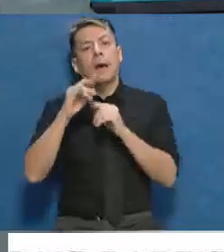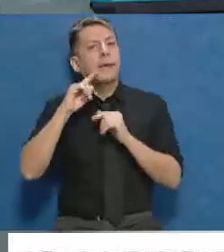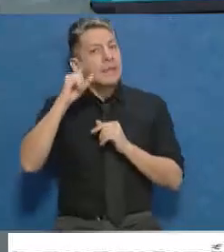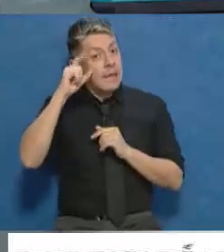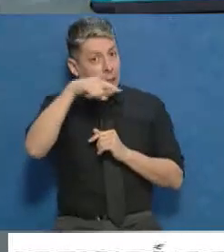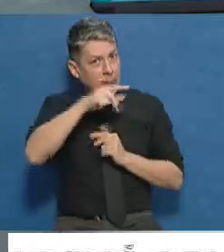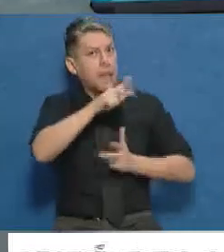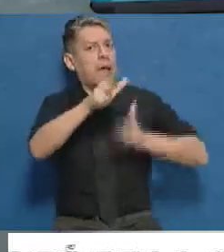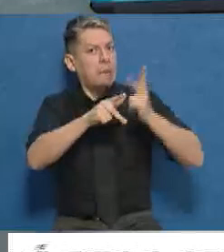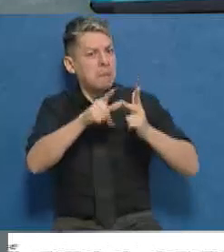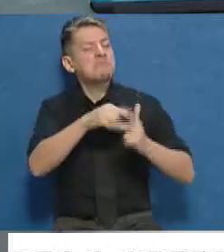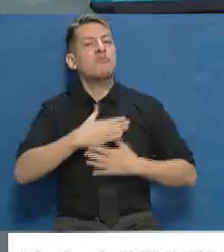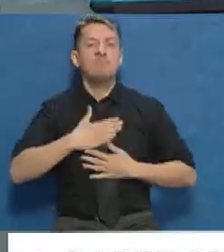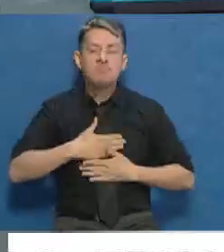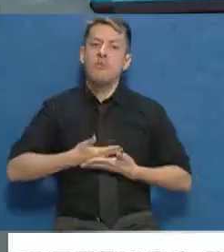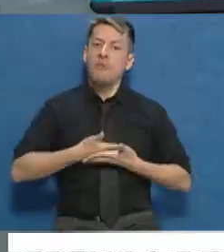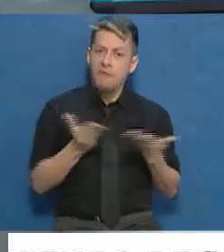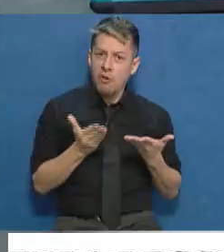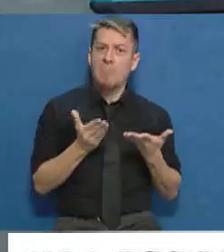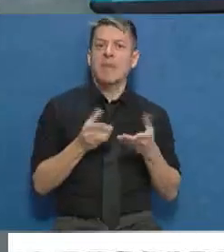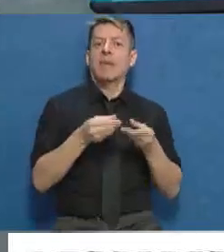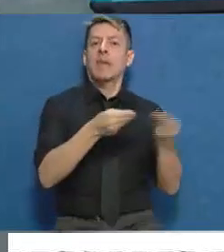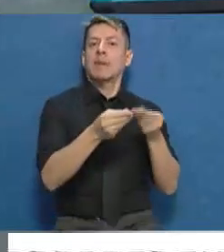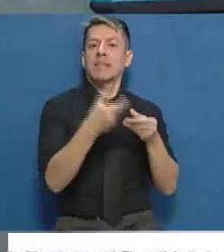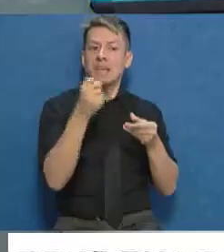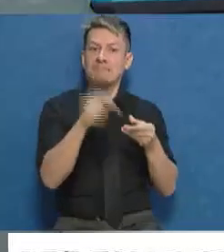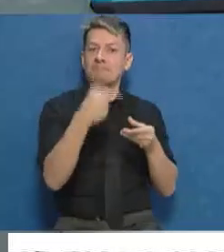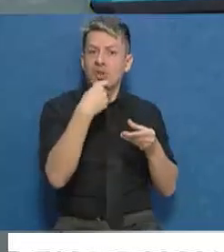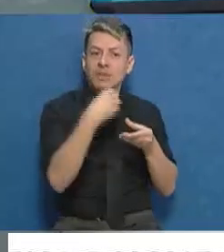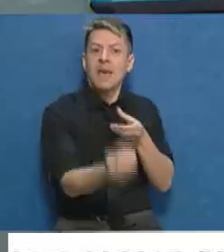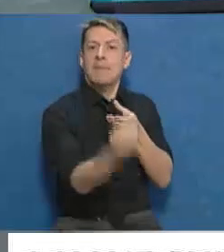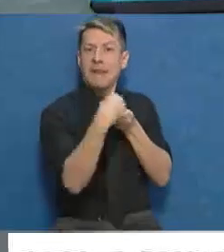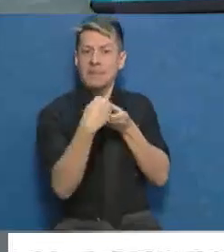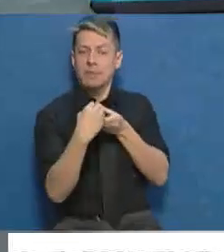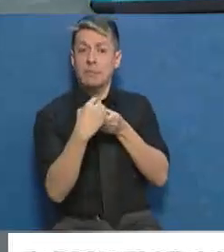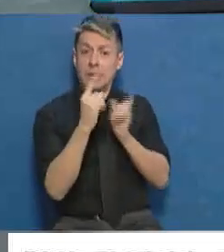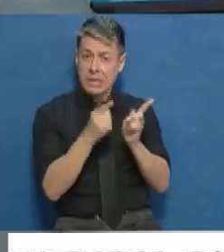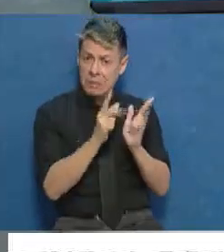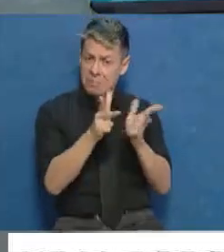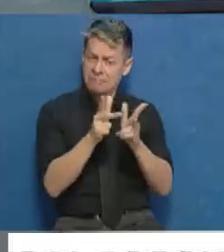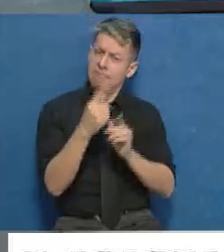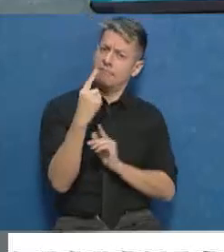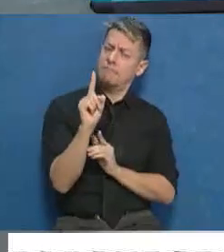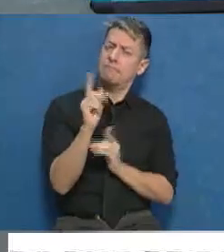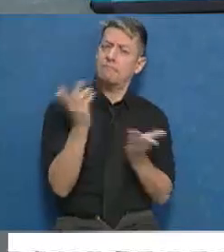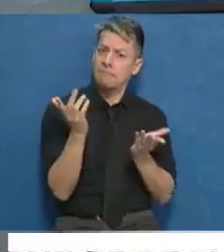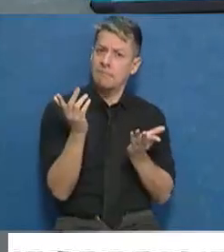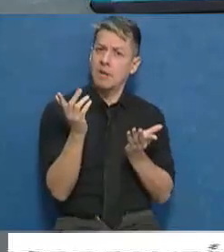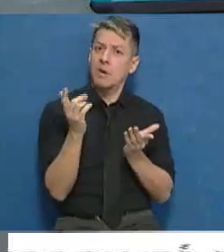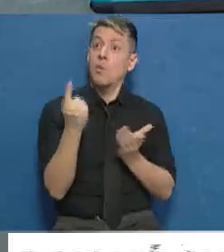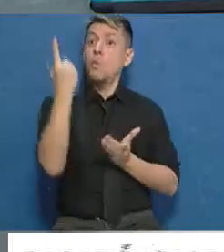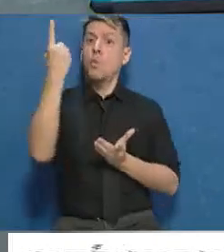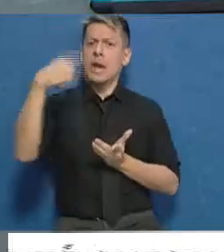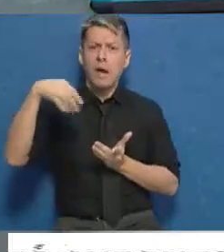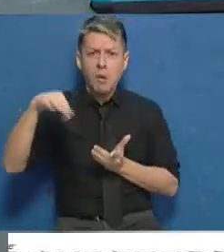la participación de empresas mendocinas, pero a la vez también le llamó mucho la atención la participación de una